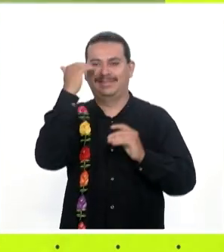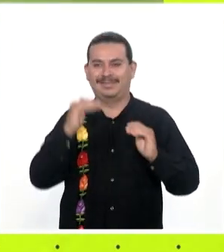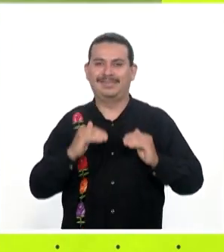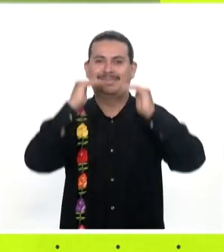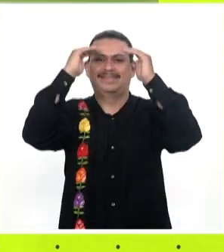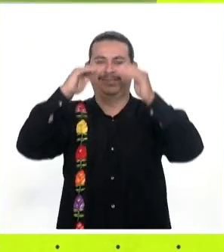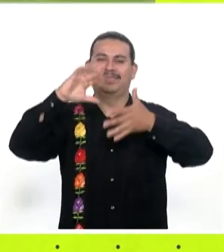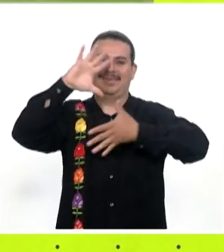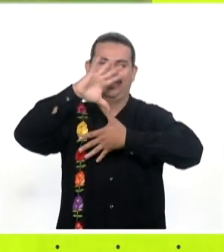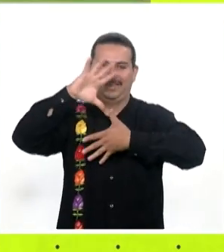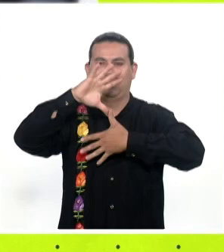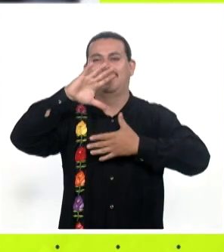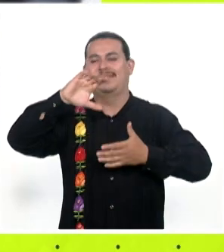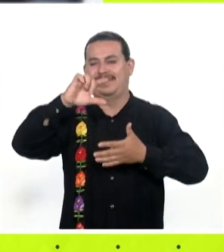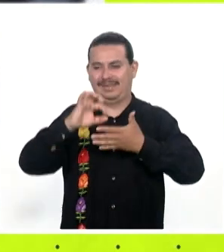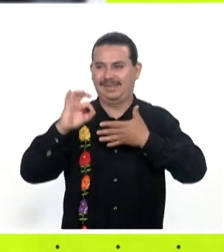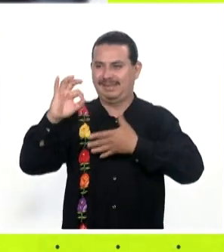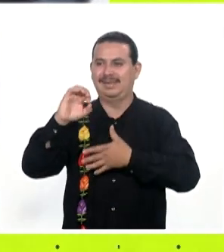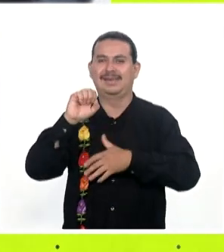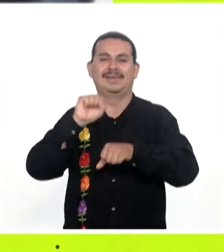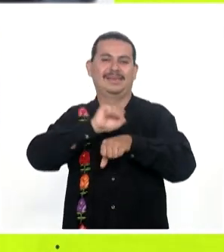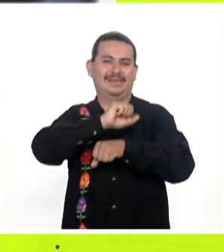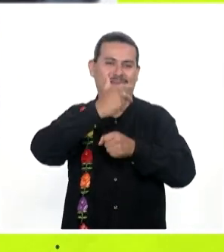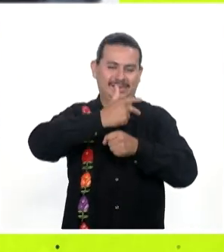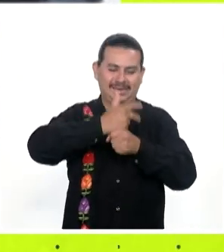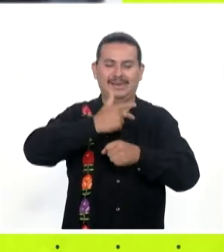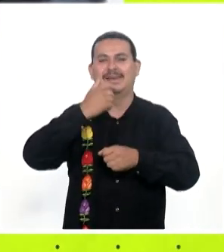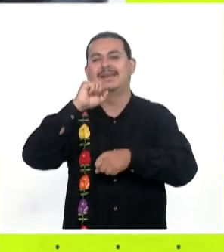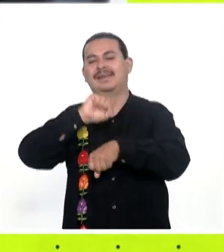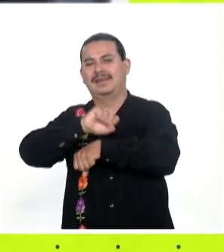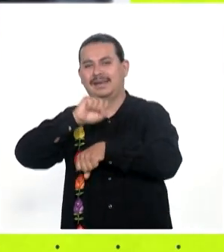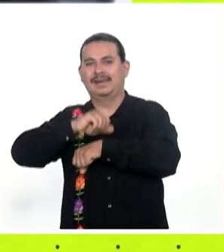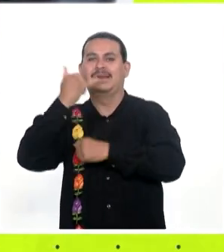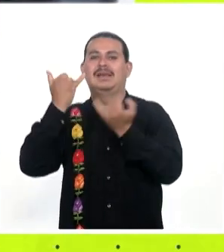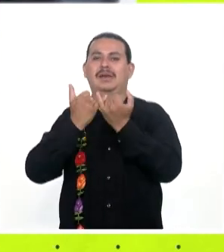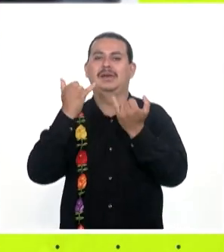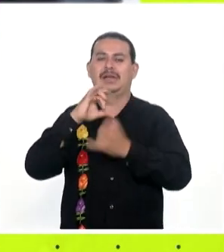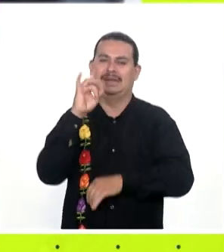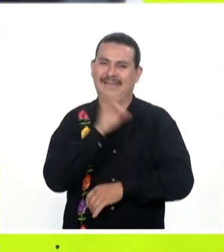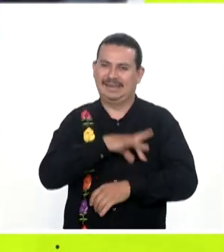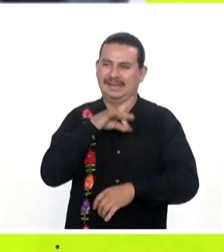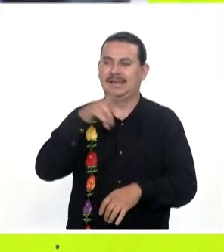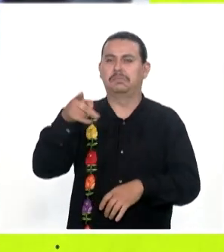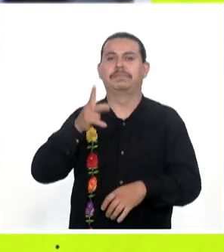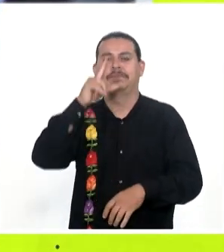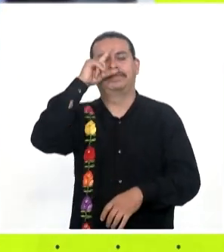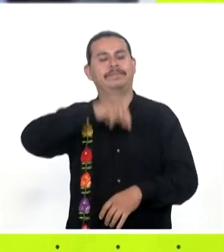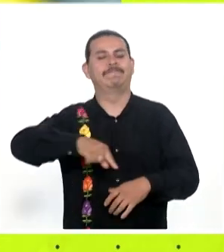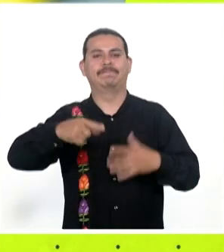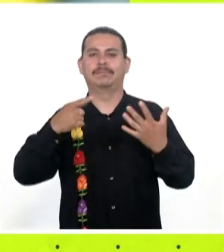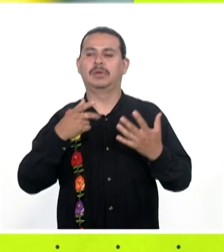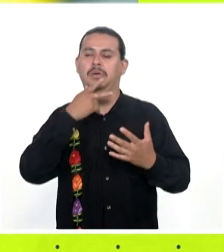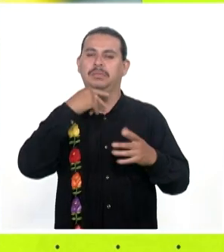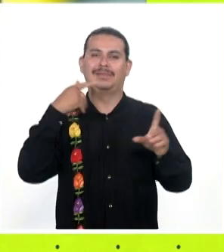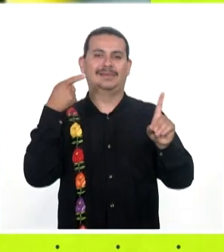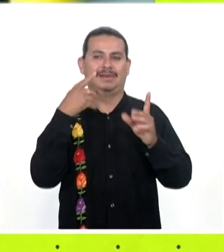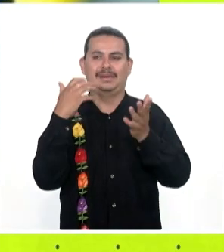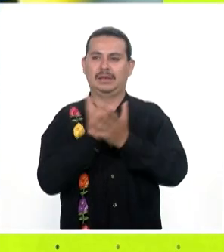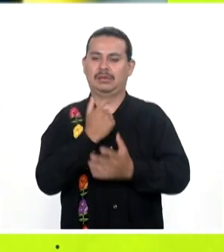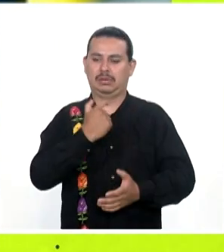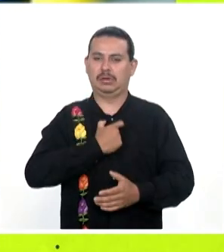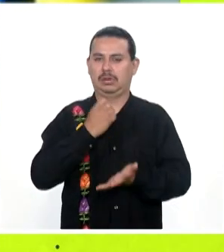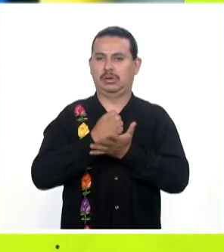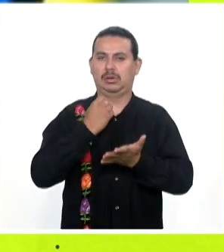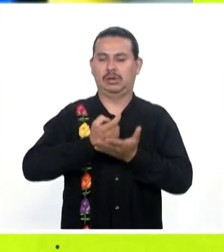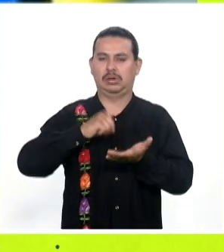los Juegos Centroamericanos Y del Caribe Del Salvador Y los Juegos Panamericanos De Santiago De Chile Uno de sus últimos logros Fue la medalla